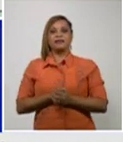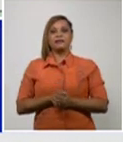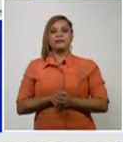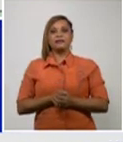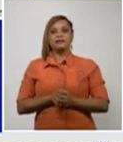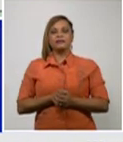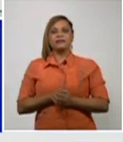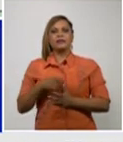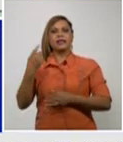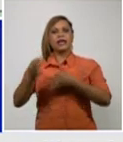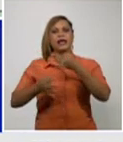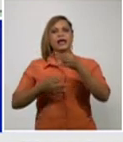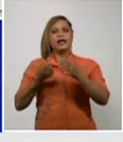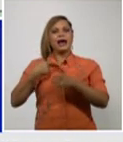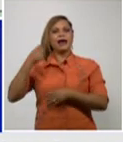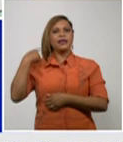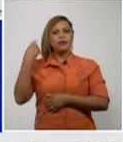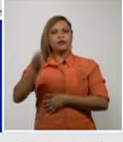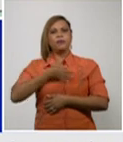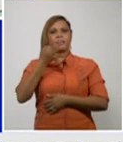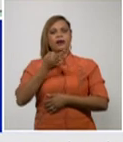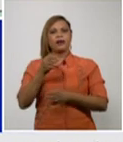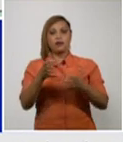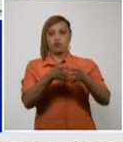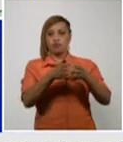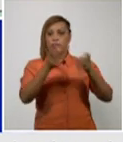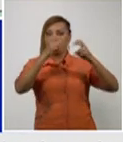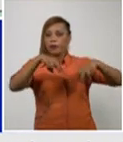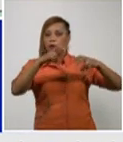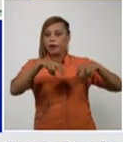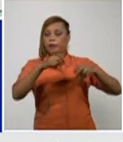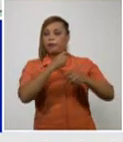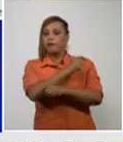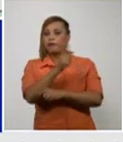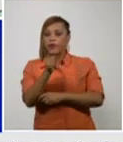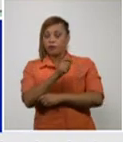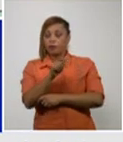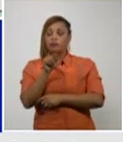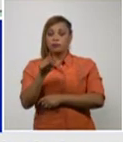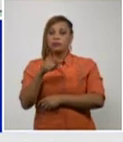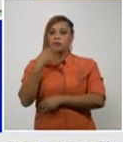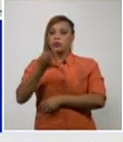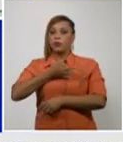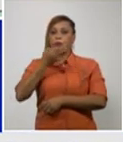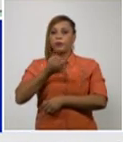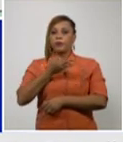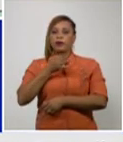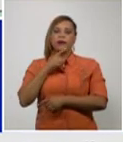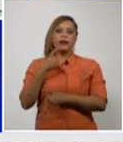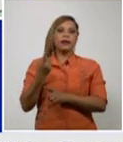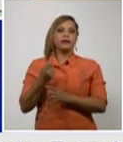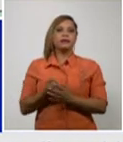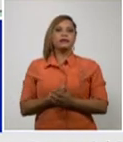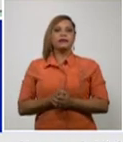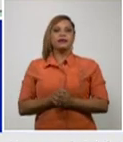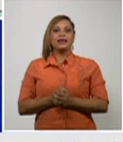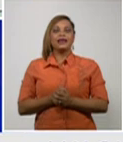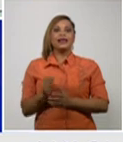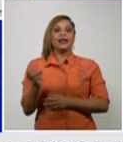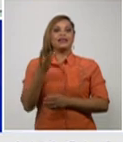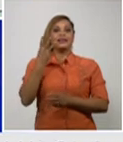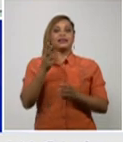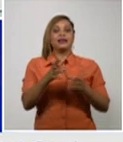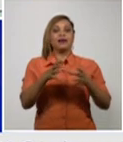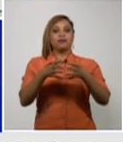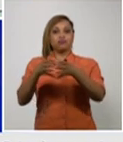equipo de investigadores el profesor Pedro Mas de la que es una tercera oleada después vamos a traer